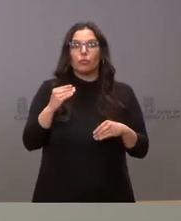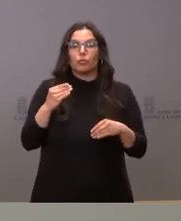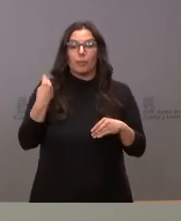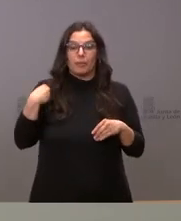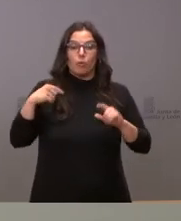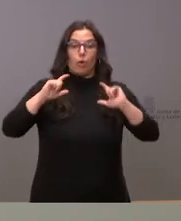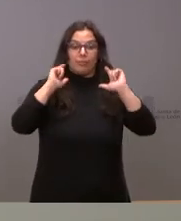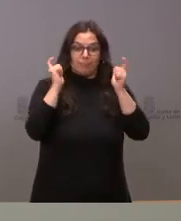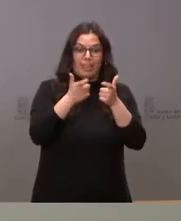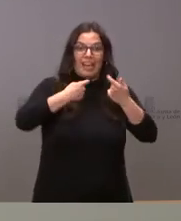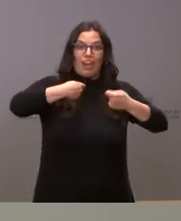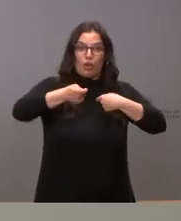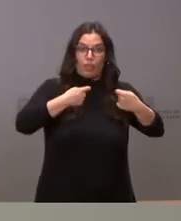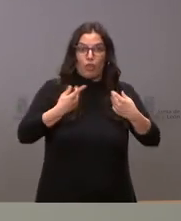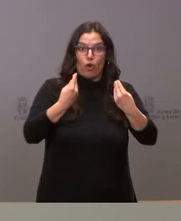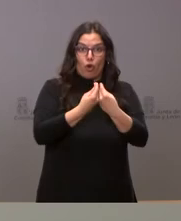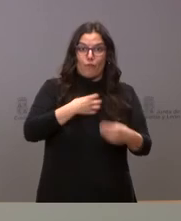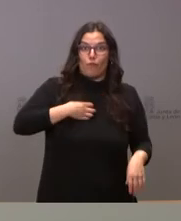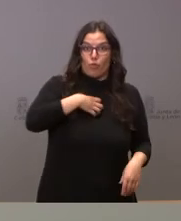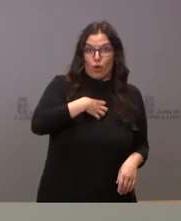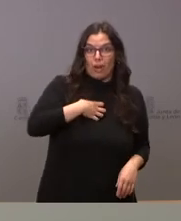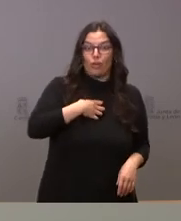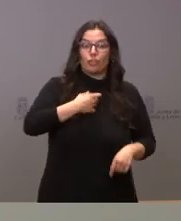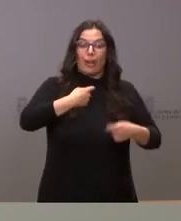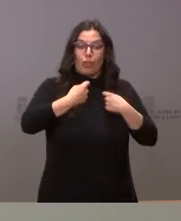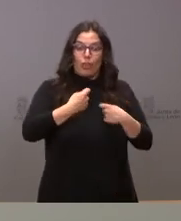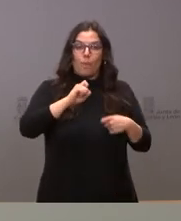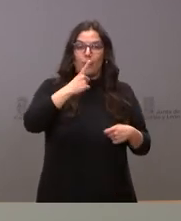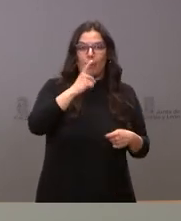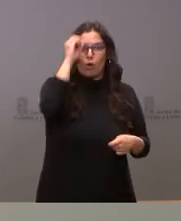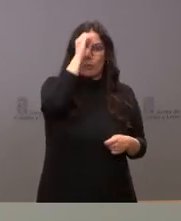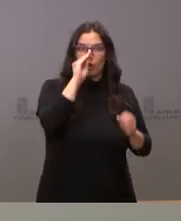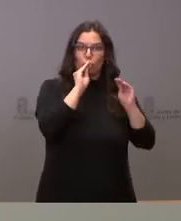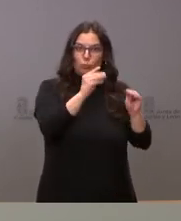mesas correspondientes de negociación con los empleados públicos primero conocer su posición